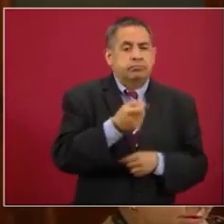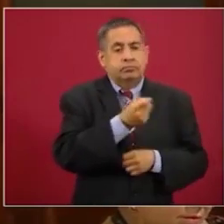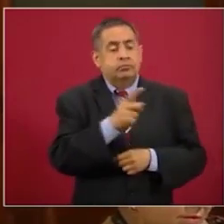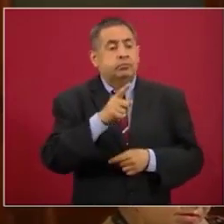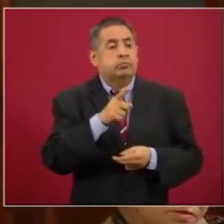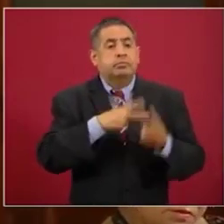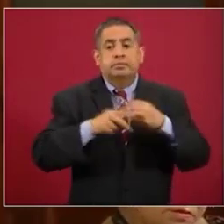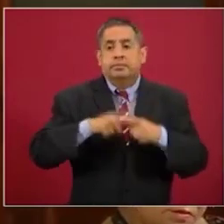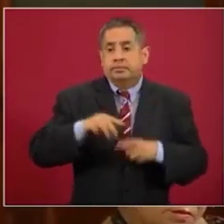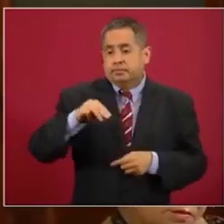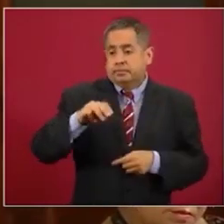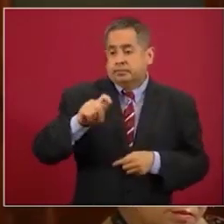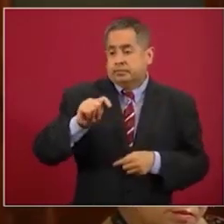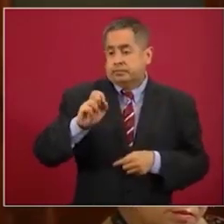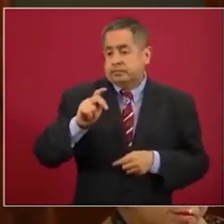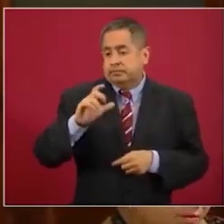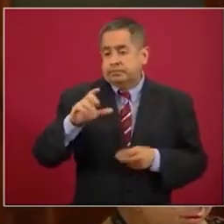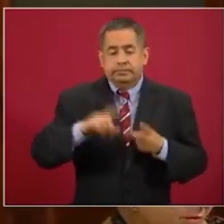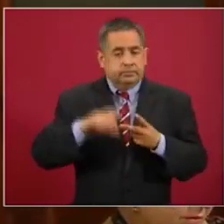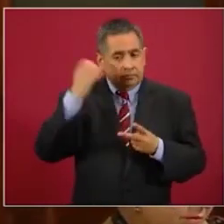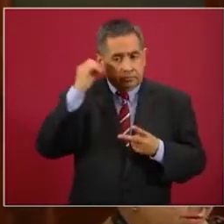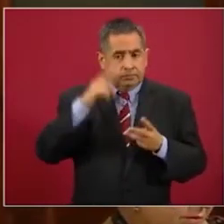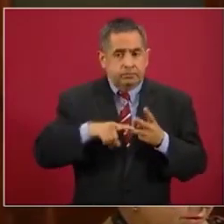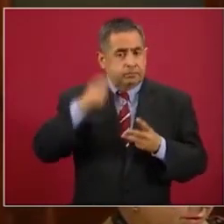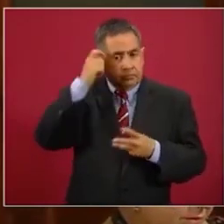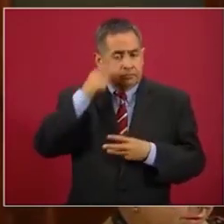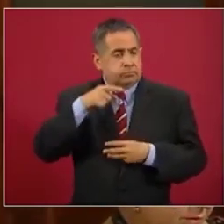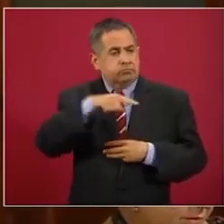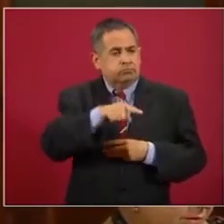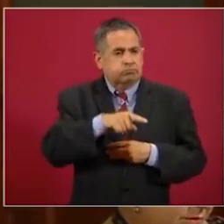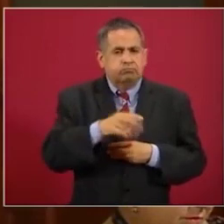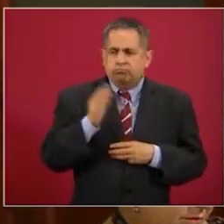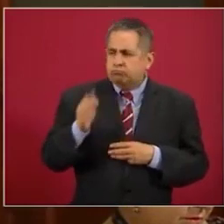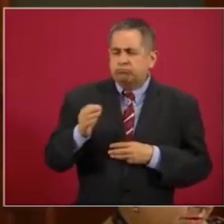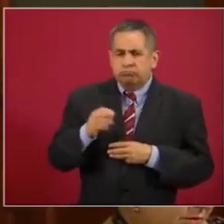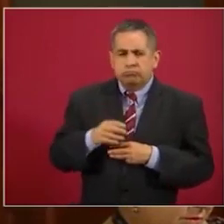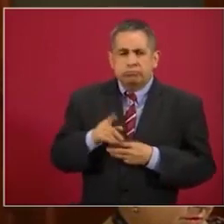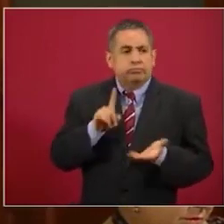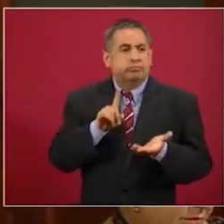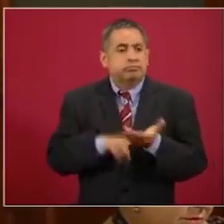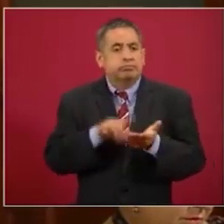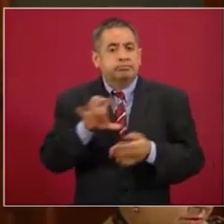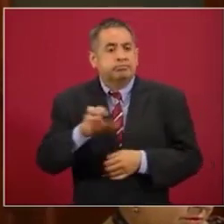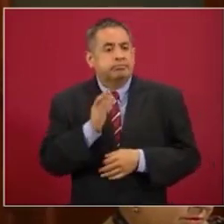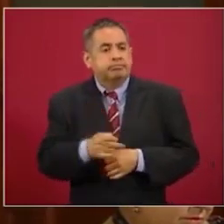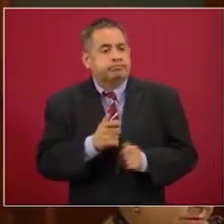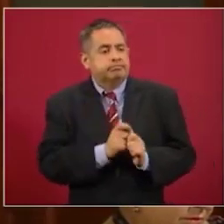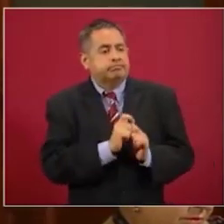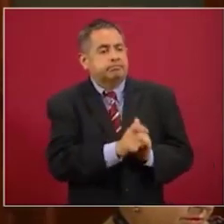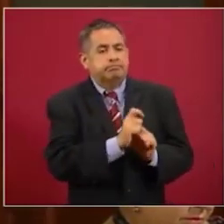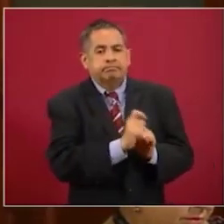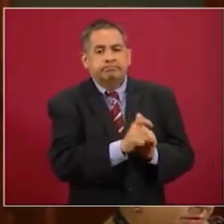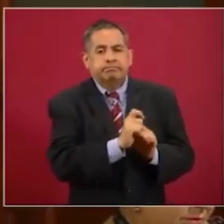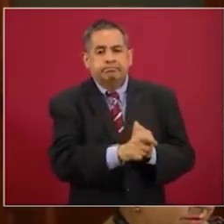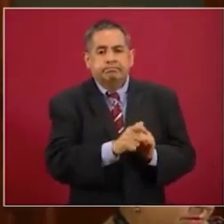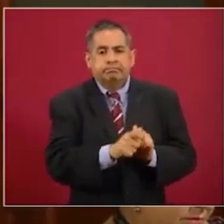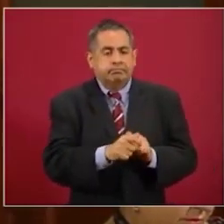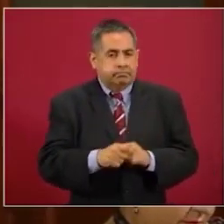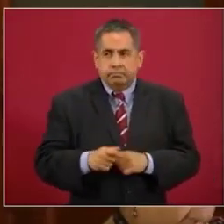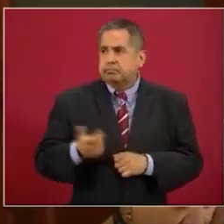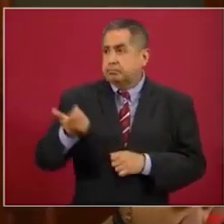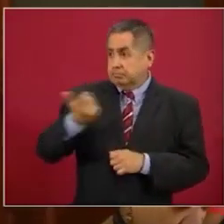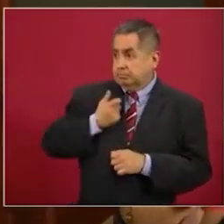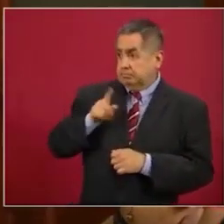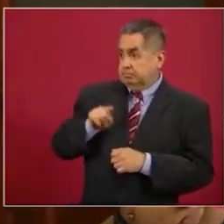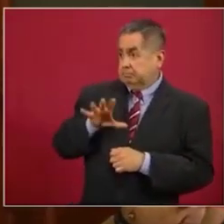Metepec, otras de Oaxaca y otras de Guerrero, aceptaron recibir mil 500 pesos como salario por manifestarse